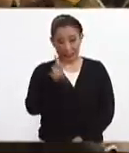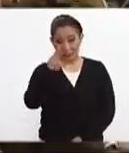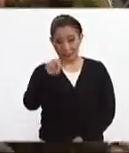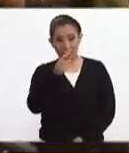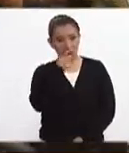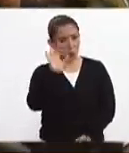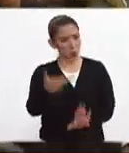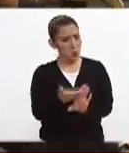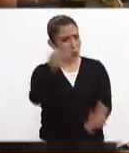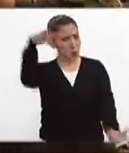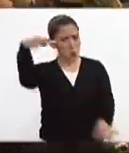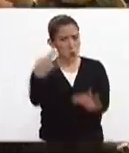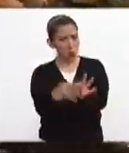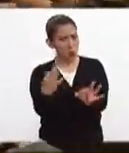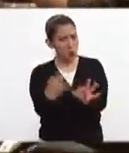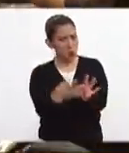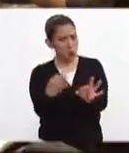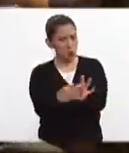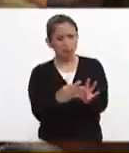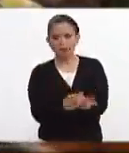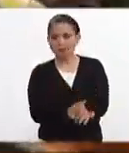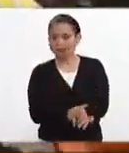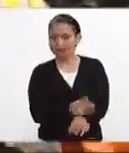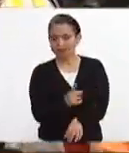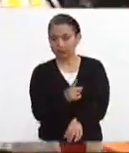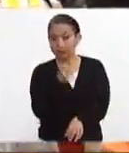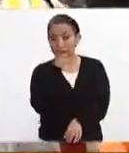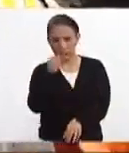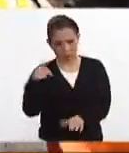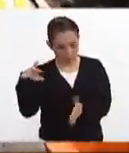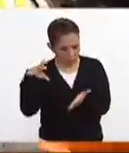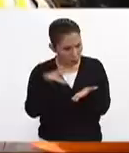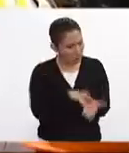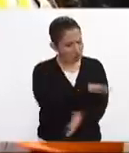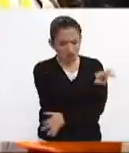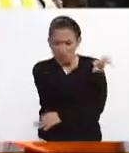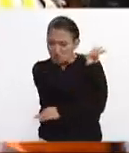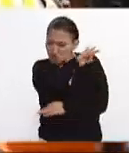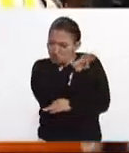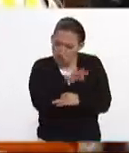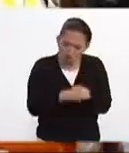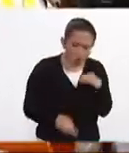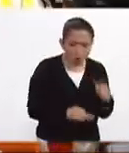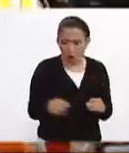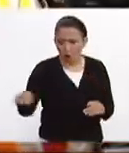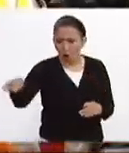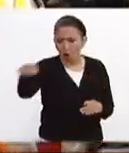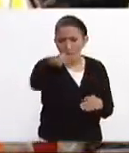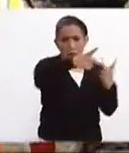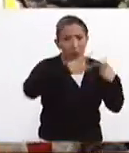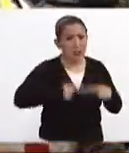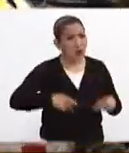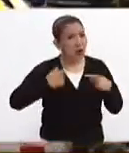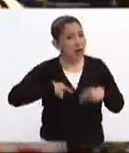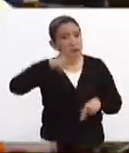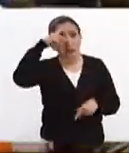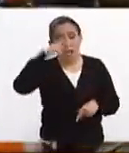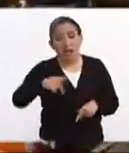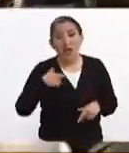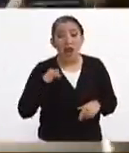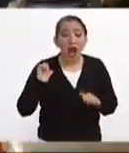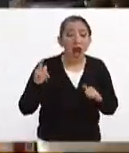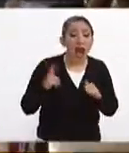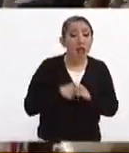muy preciso al respecto que se va a apoyar absolutamente a todos los mexicanos que han